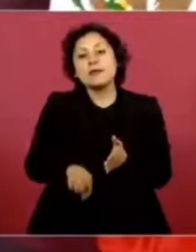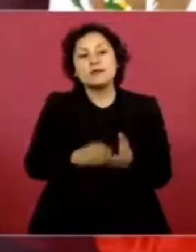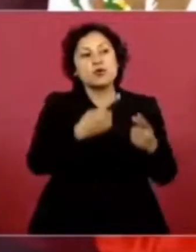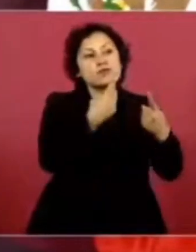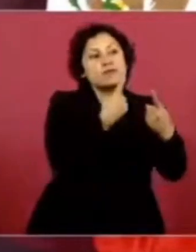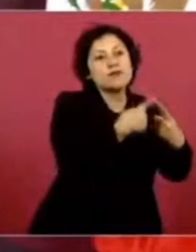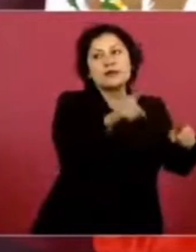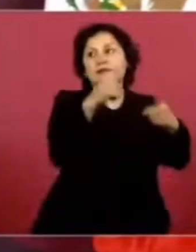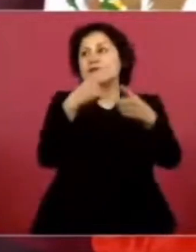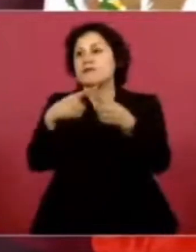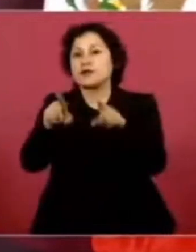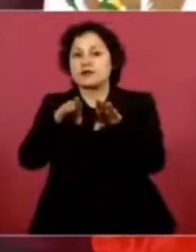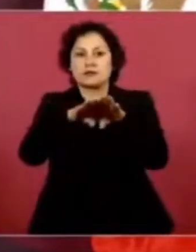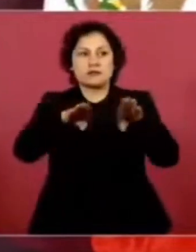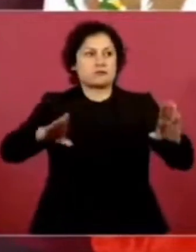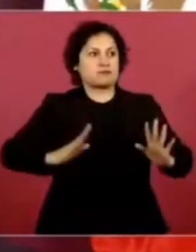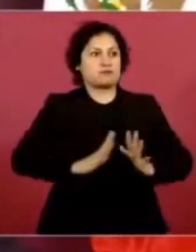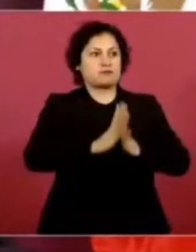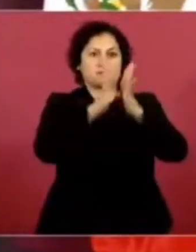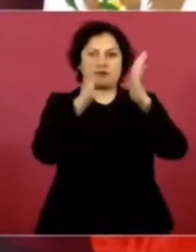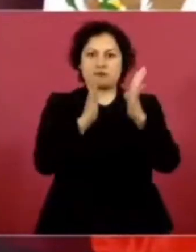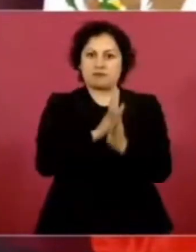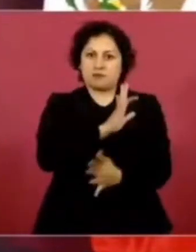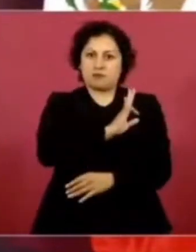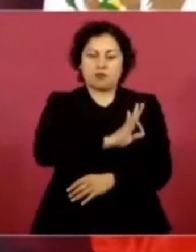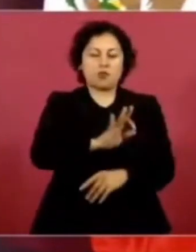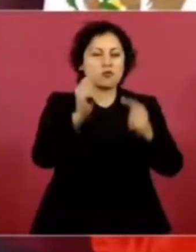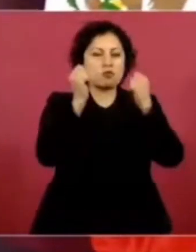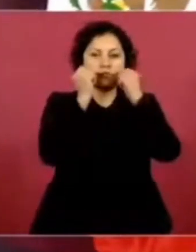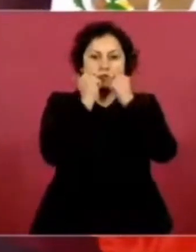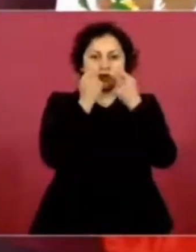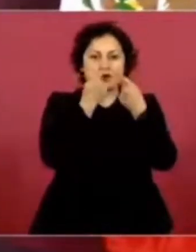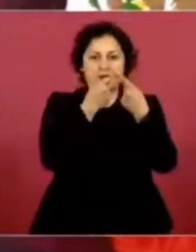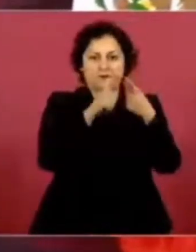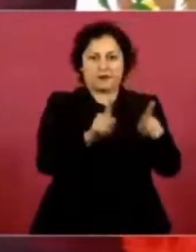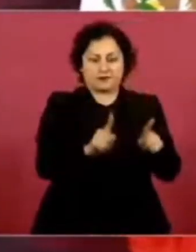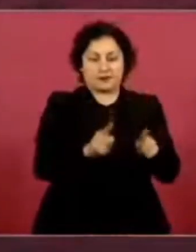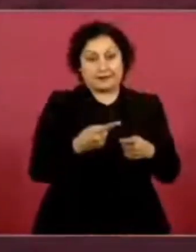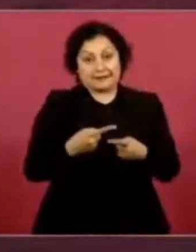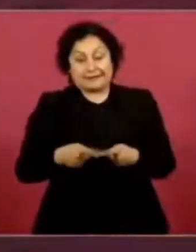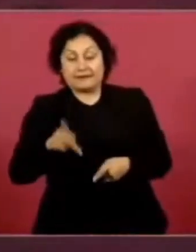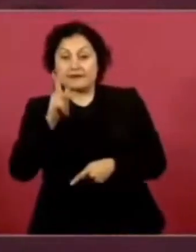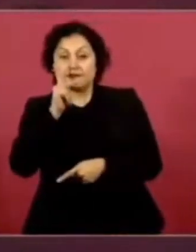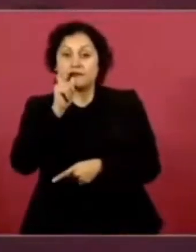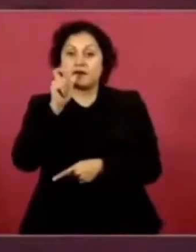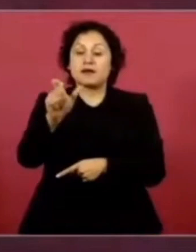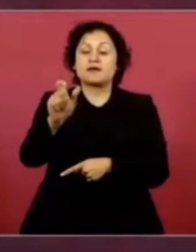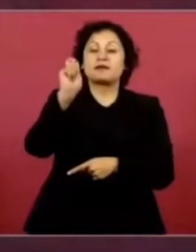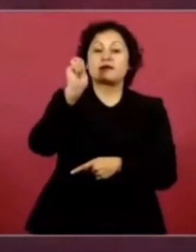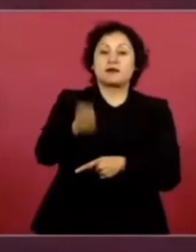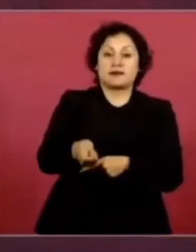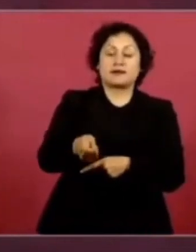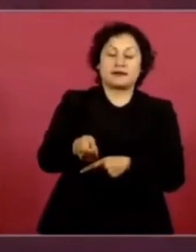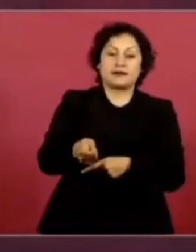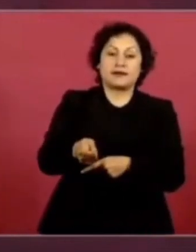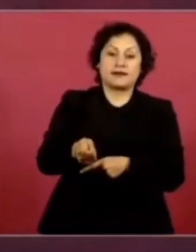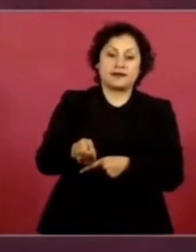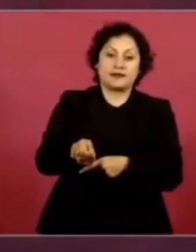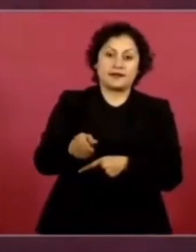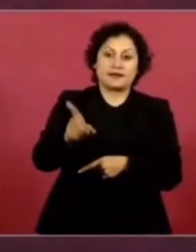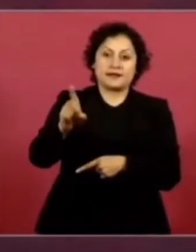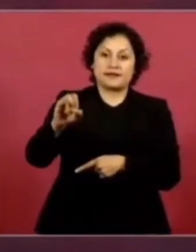un solo pensamiento, una sola política vertical.